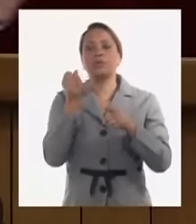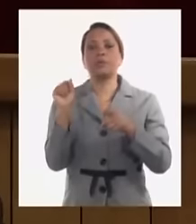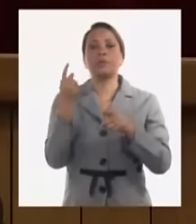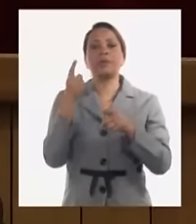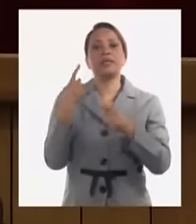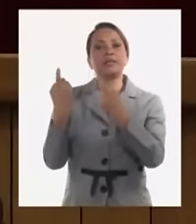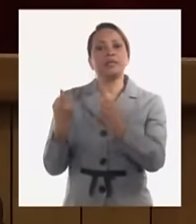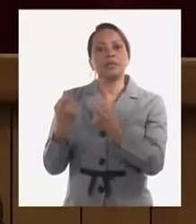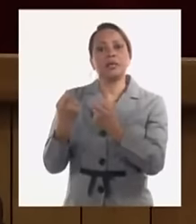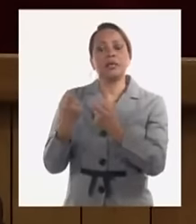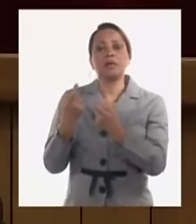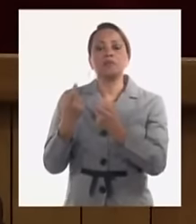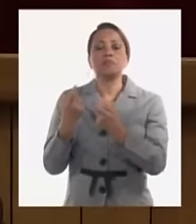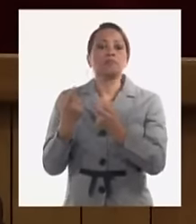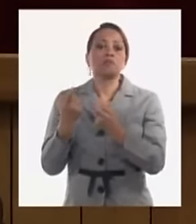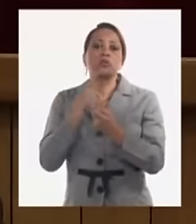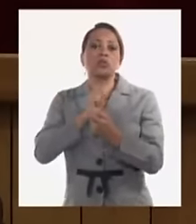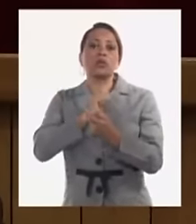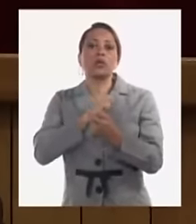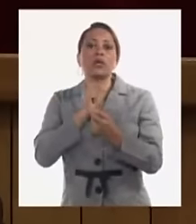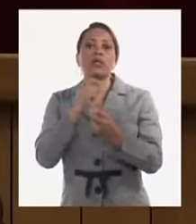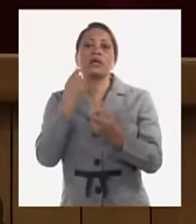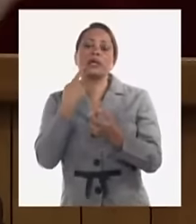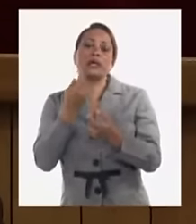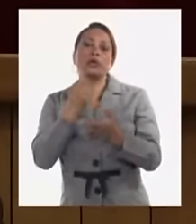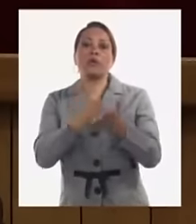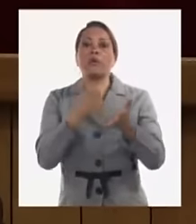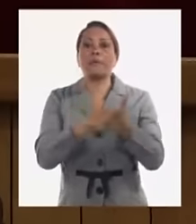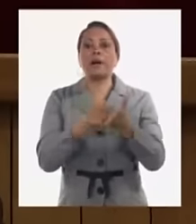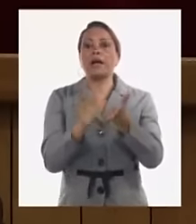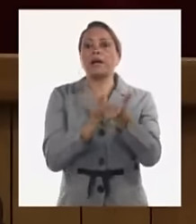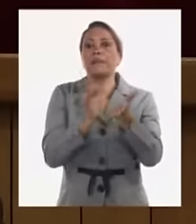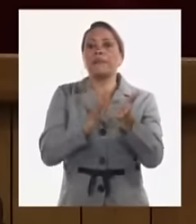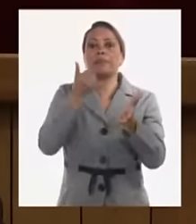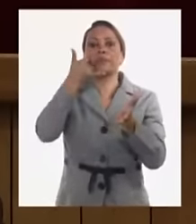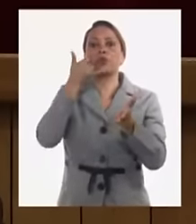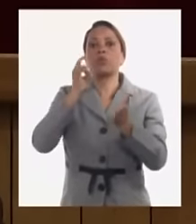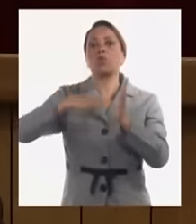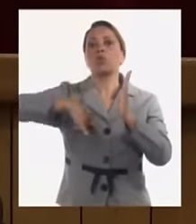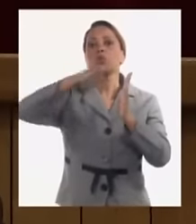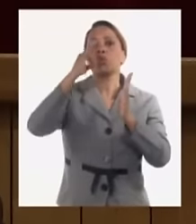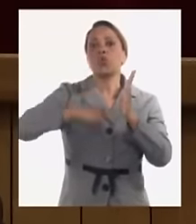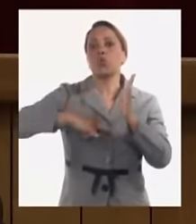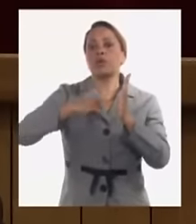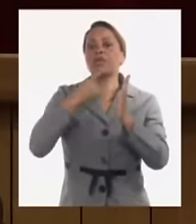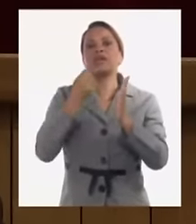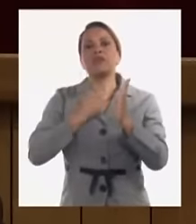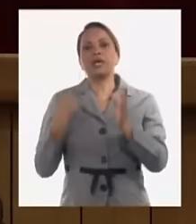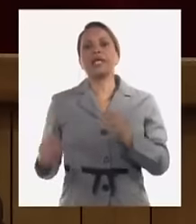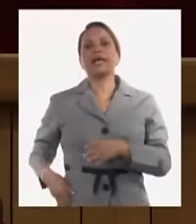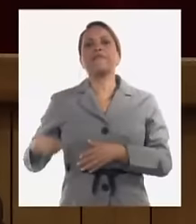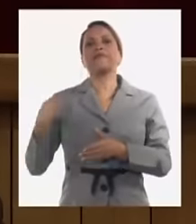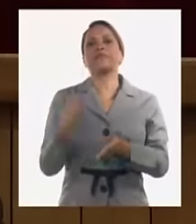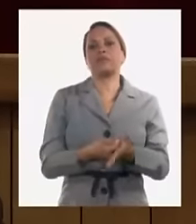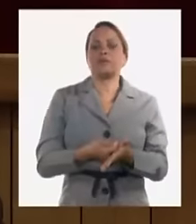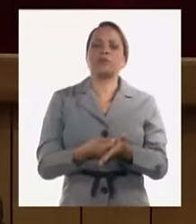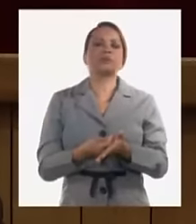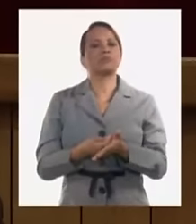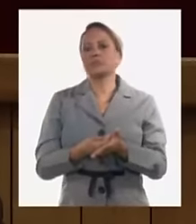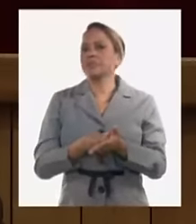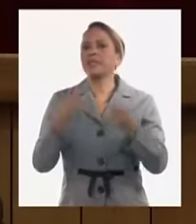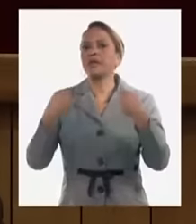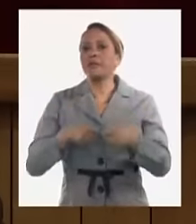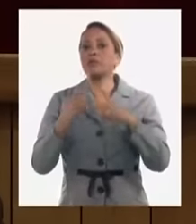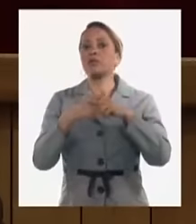agromercado no me quieren cobrar ni por un código de gobierno ni por la tarjeta que me piden efectivo nosotros tenemos que resolver ese